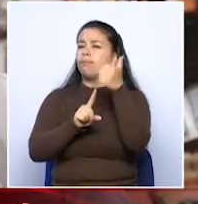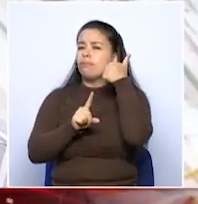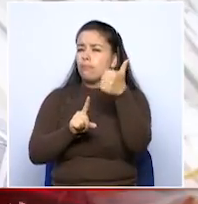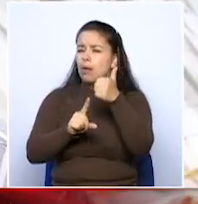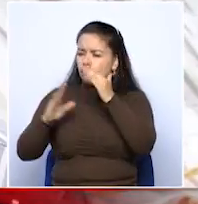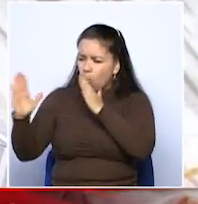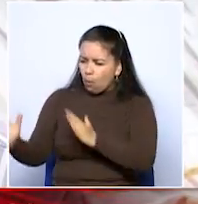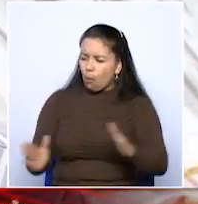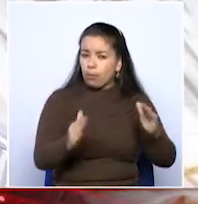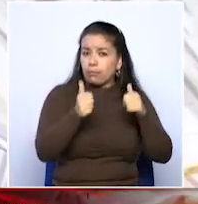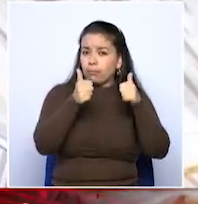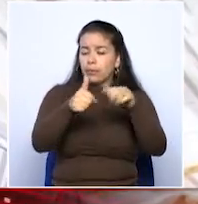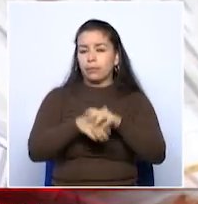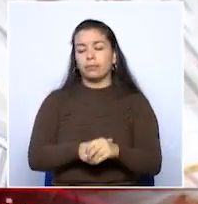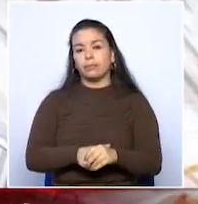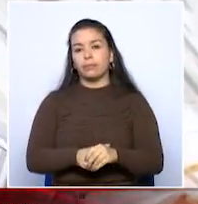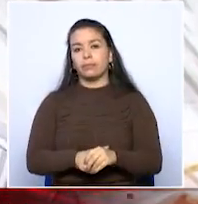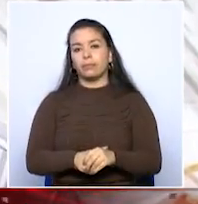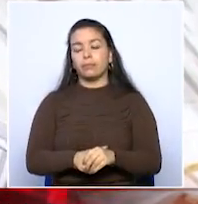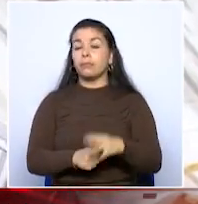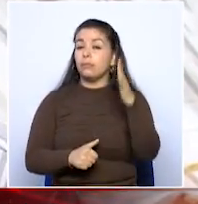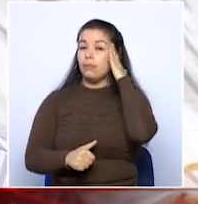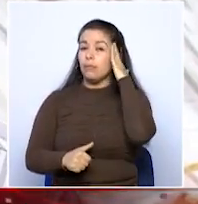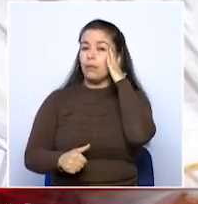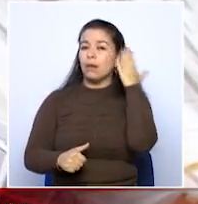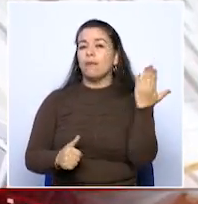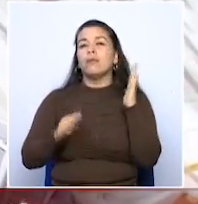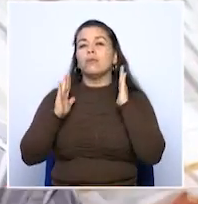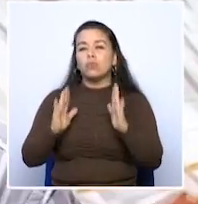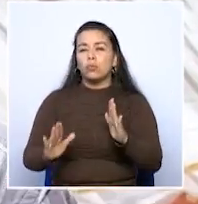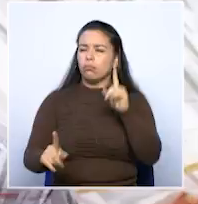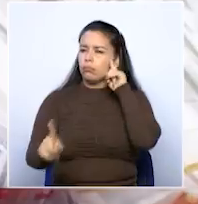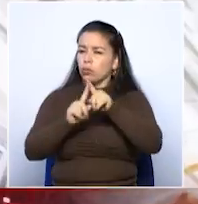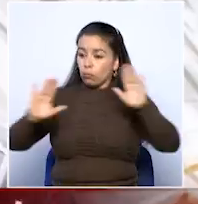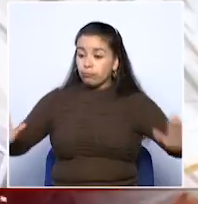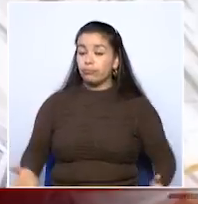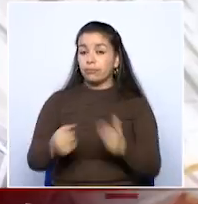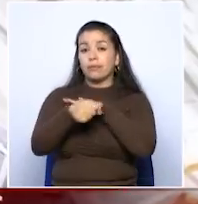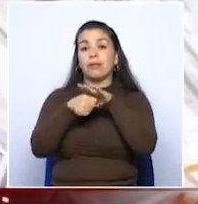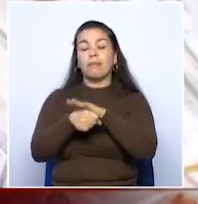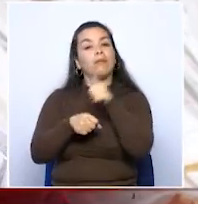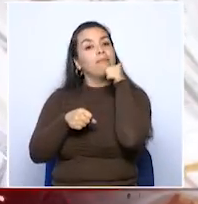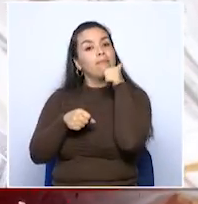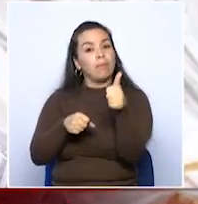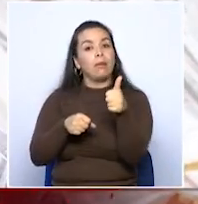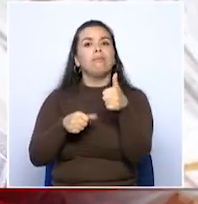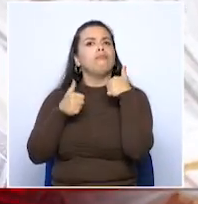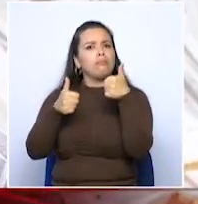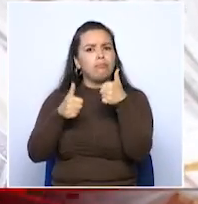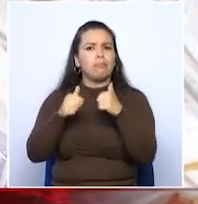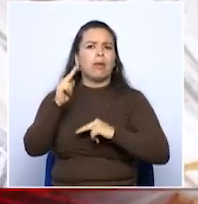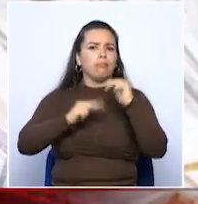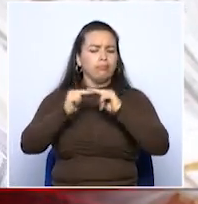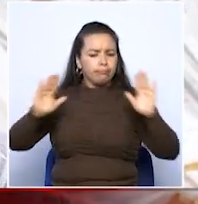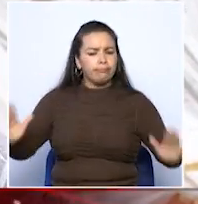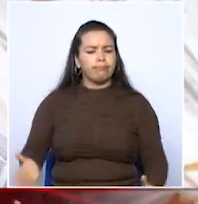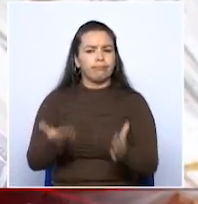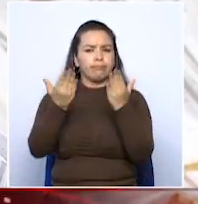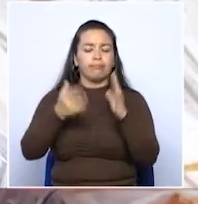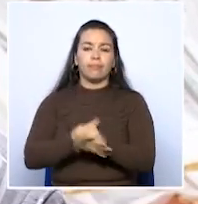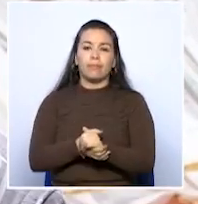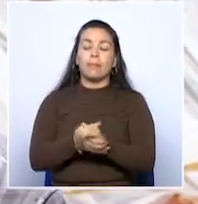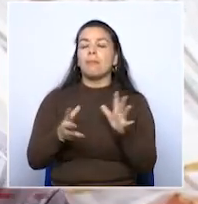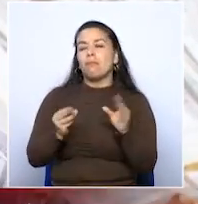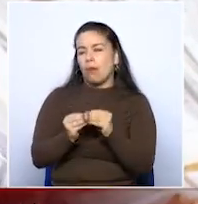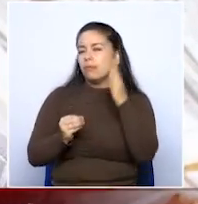ordenamiento. Para que sea por obra y bien del barrio está bien lo que están haciendo, a pesar de